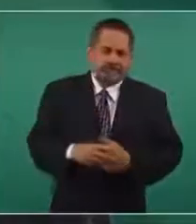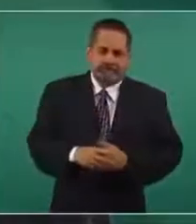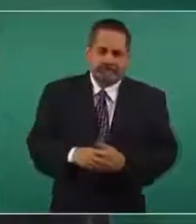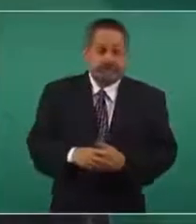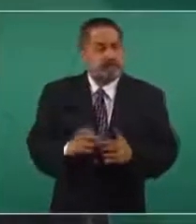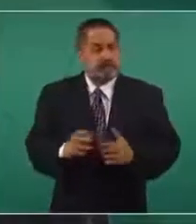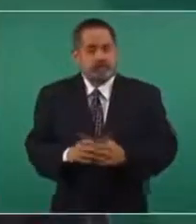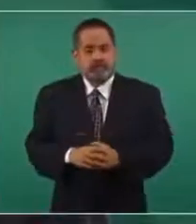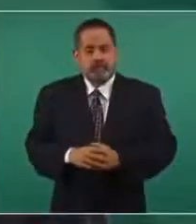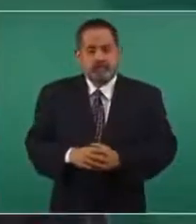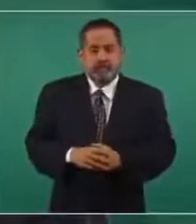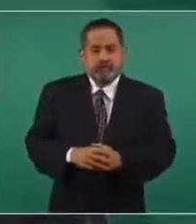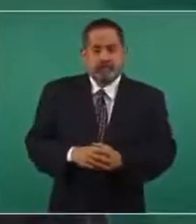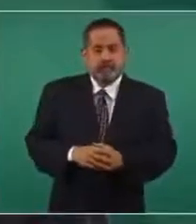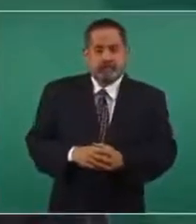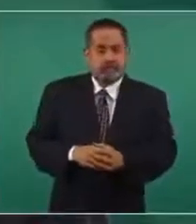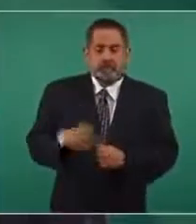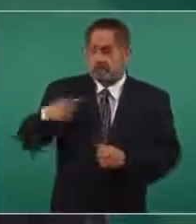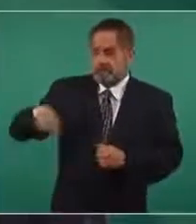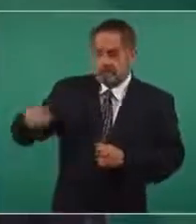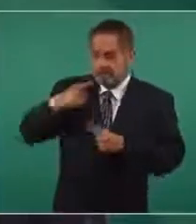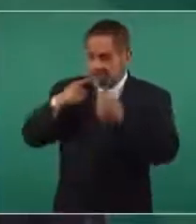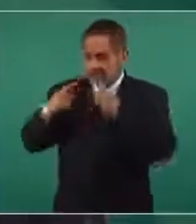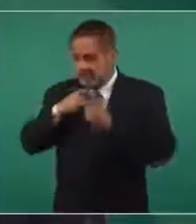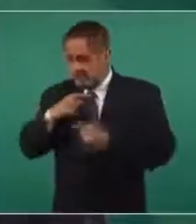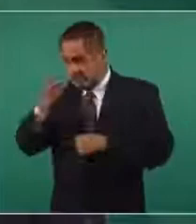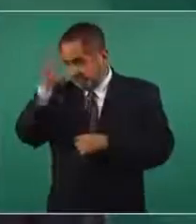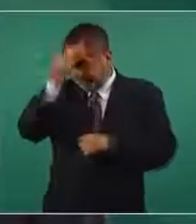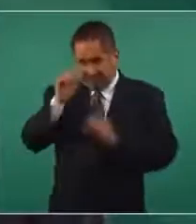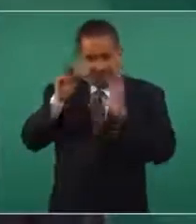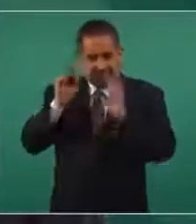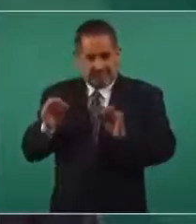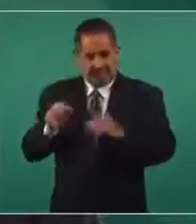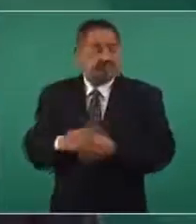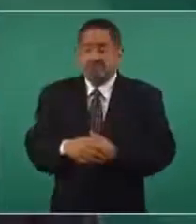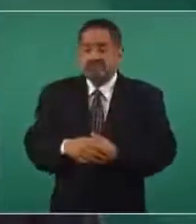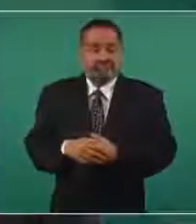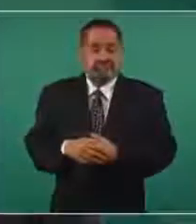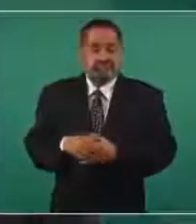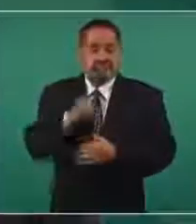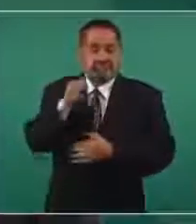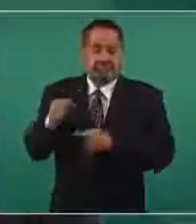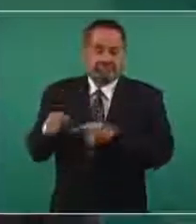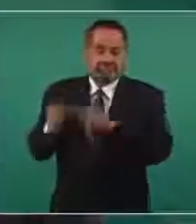Entonces, no hubo acuerdo al interior del gobierno y por eso...